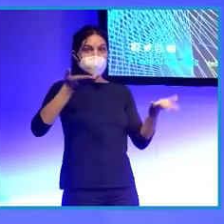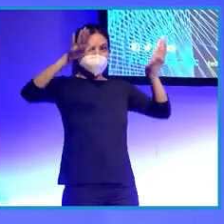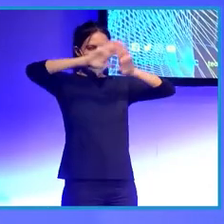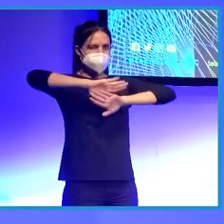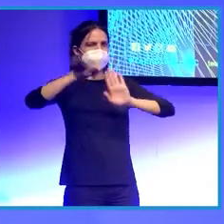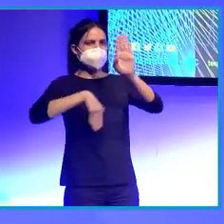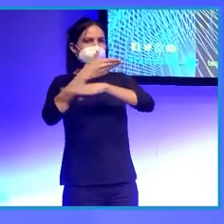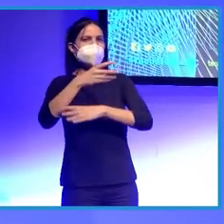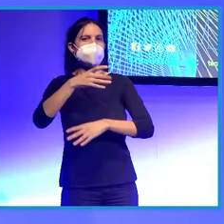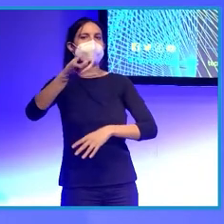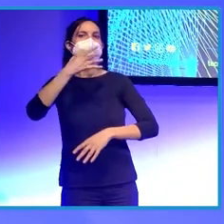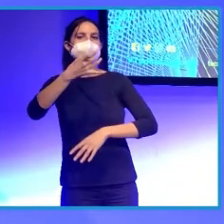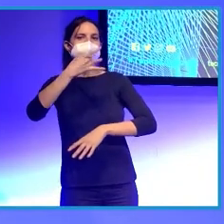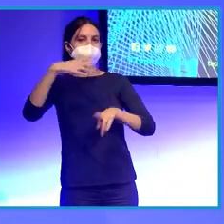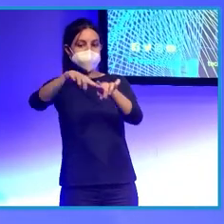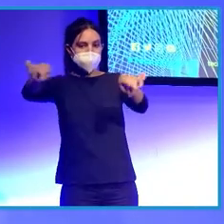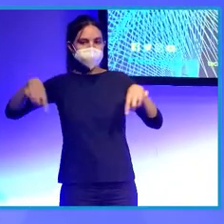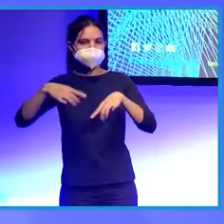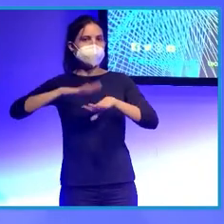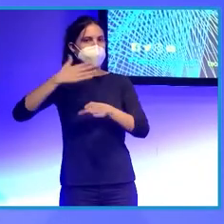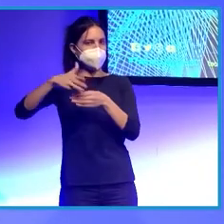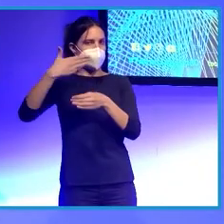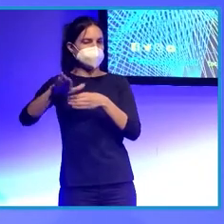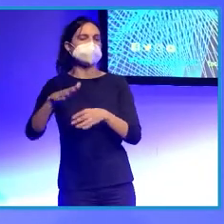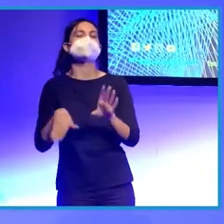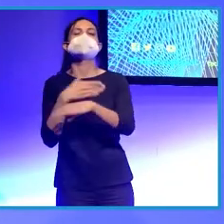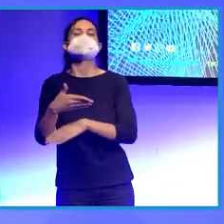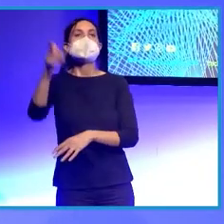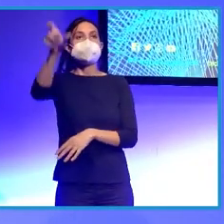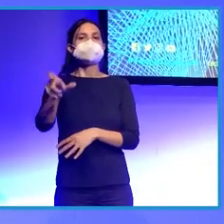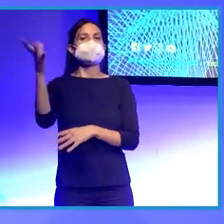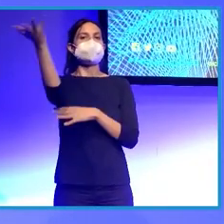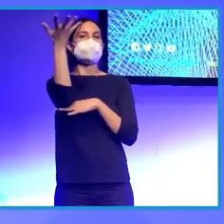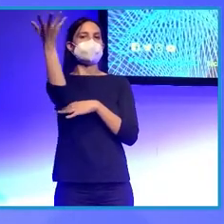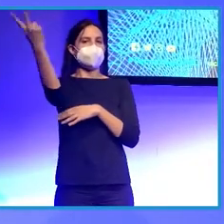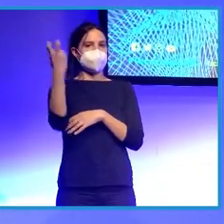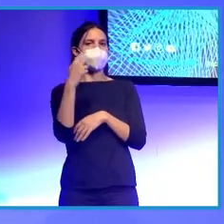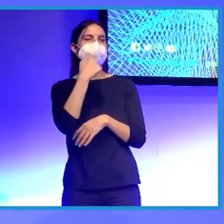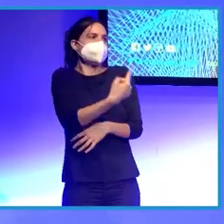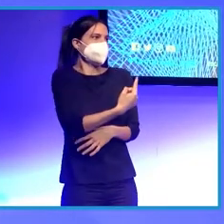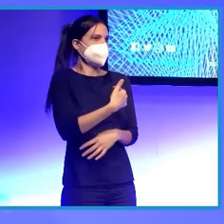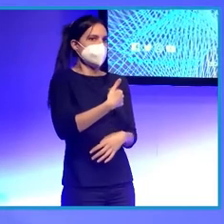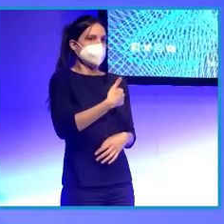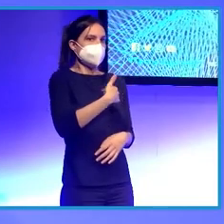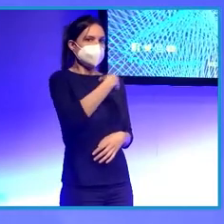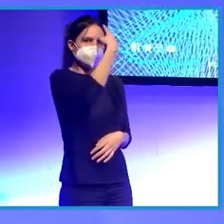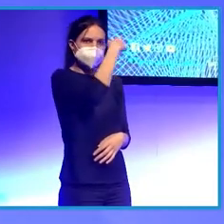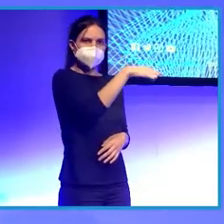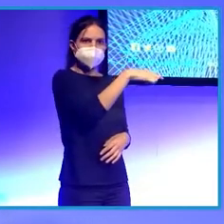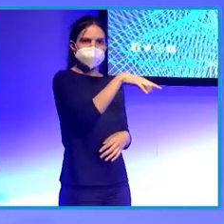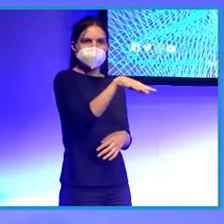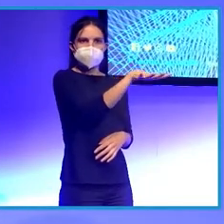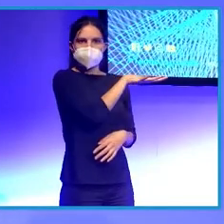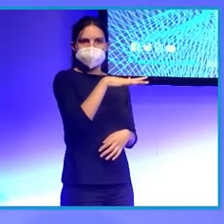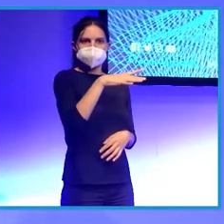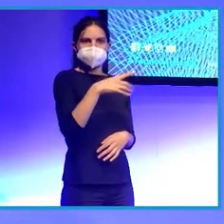a tomarme unas cervezas, el camarero también se acerca y me comenta. Ya sabía que este año venía sola. Pero la cosa no queda ahí, porque al